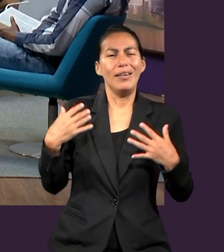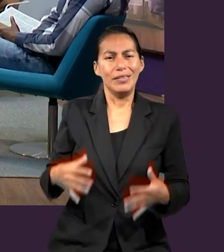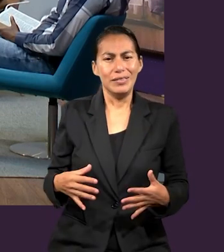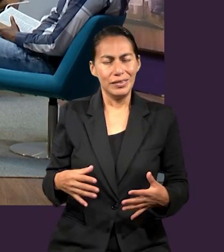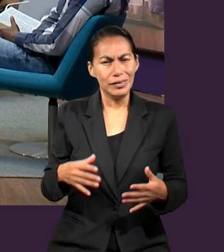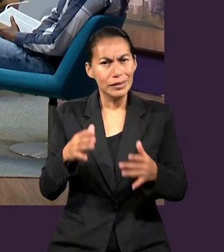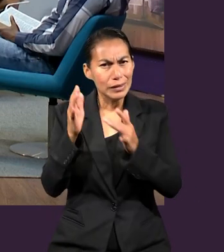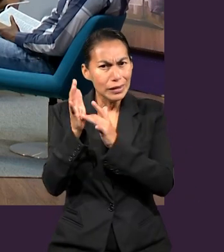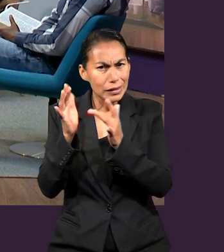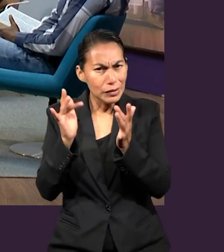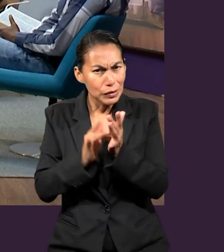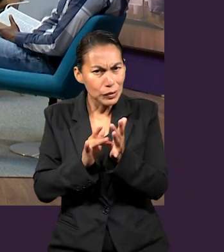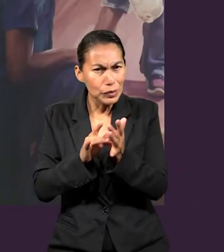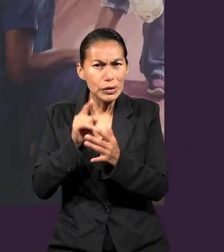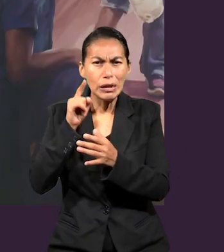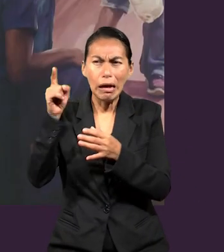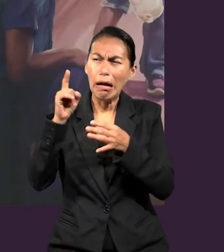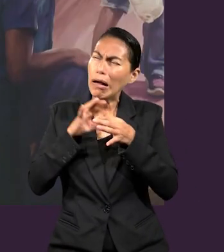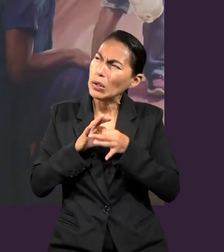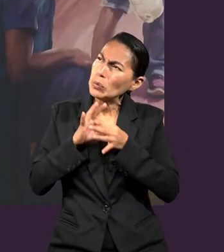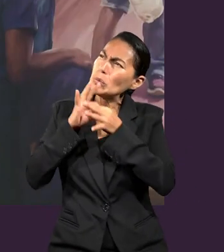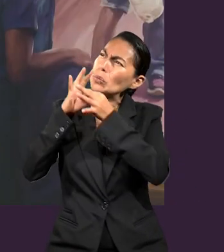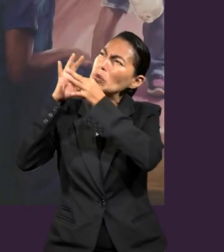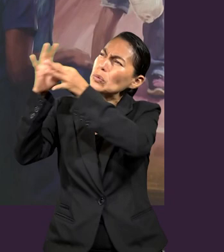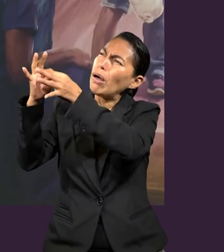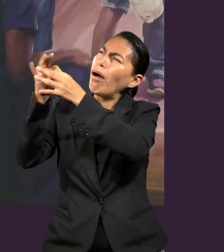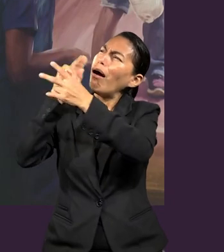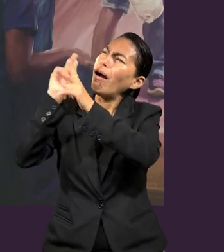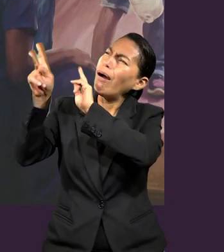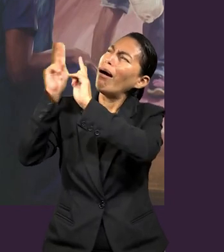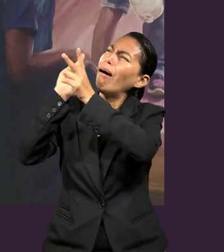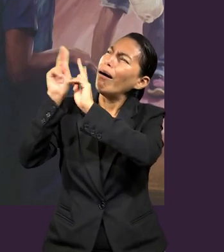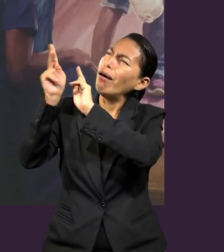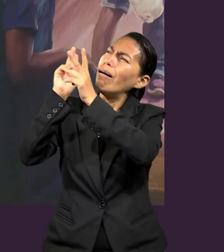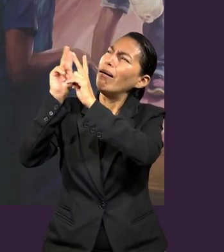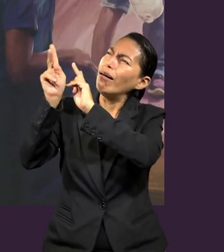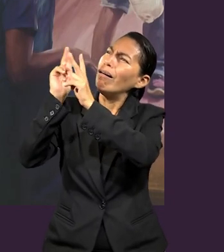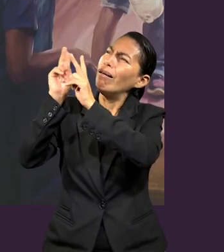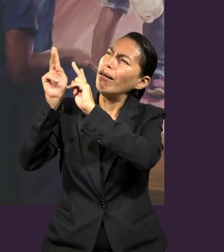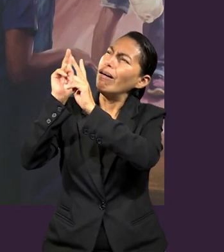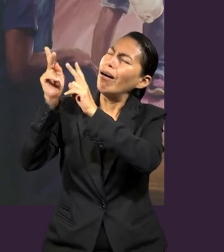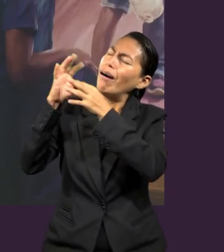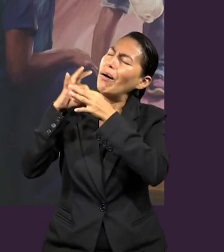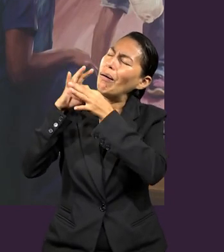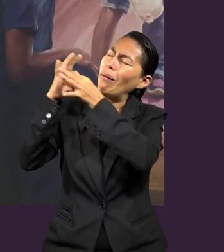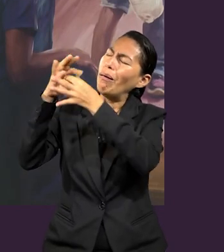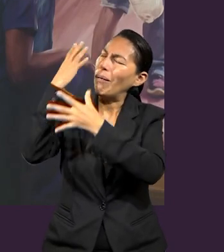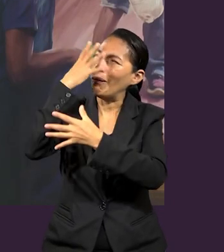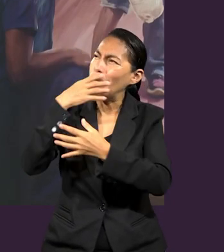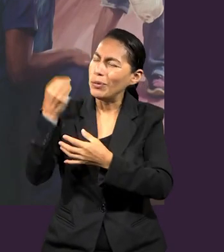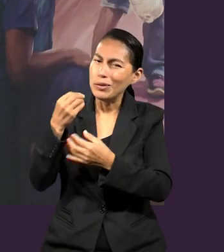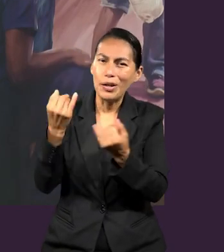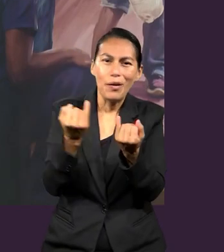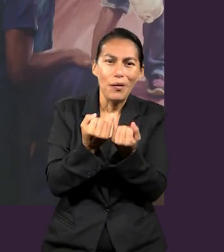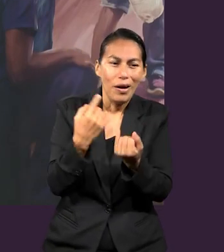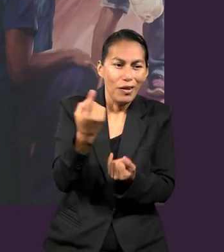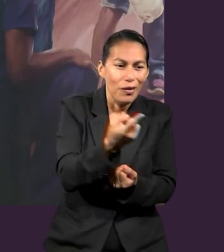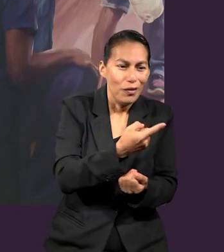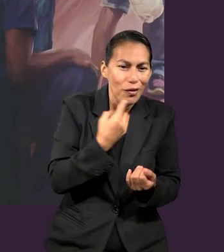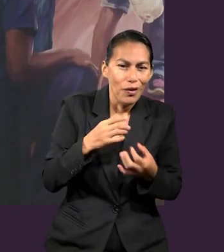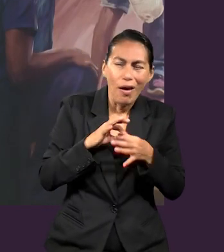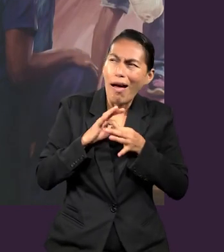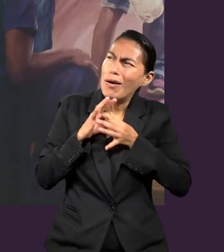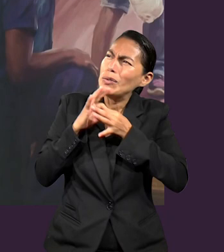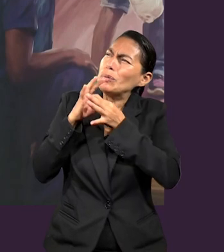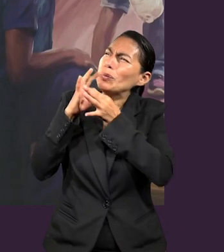relación, como dijo la maestra, que Jesús tenía directamente con Dios, entonces podemos empezar a tener esta unidad con